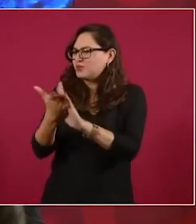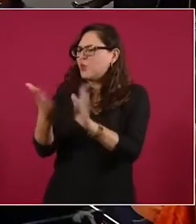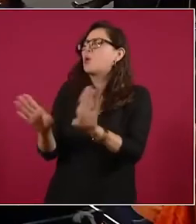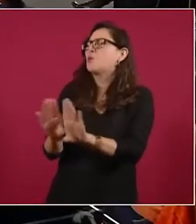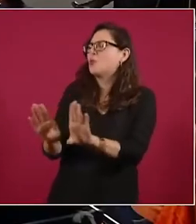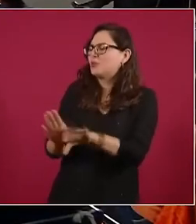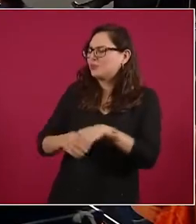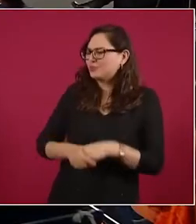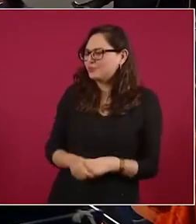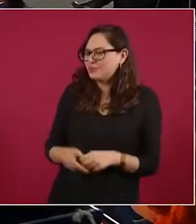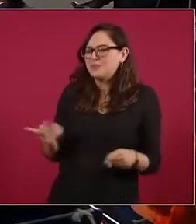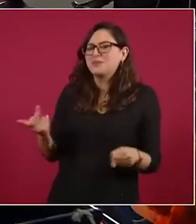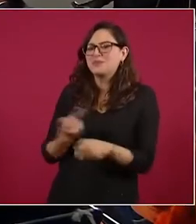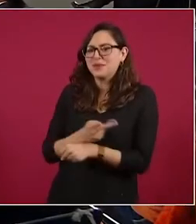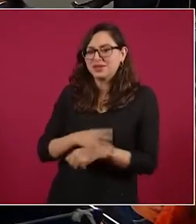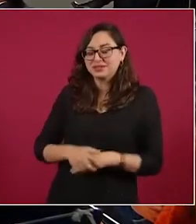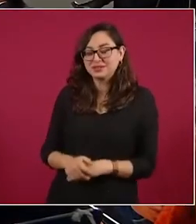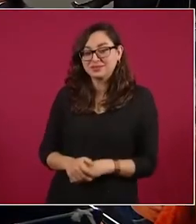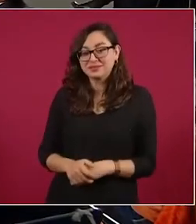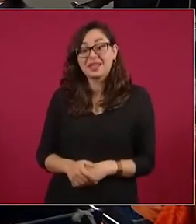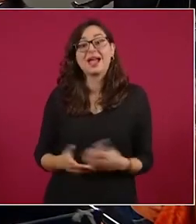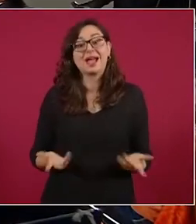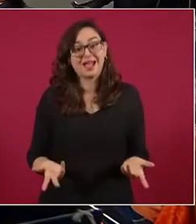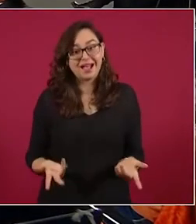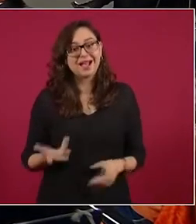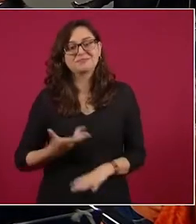Cuando gana el presidente Fox,